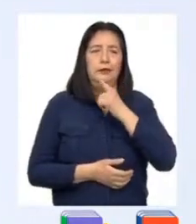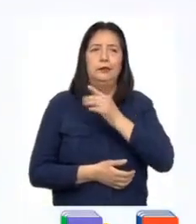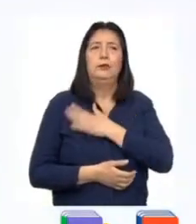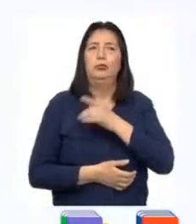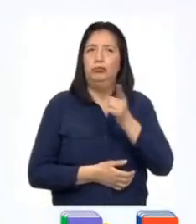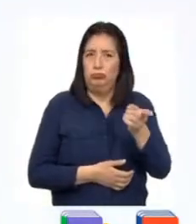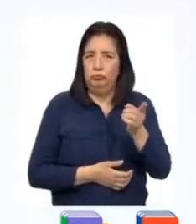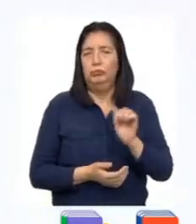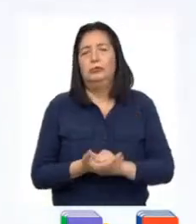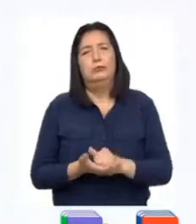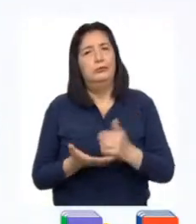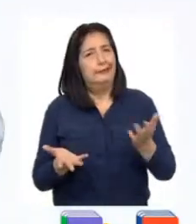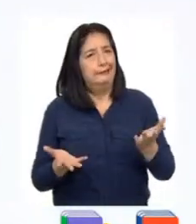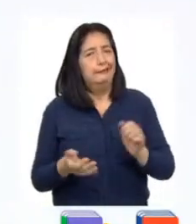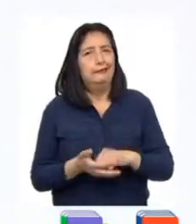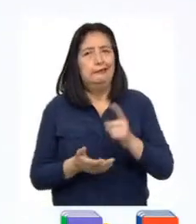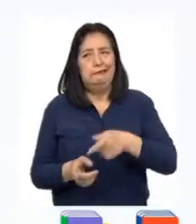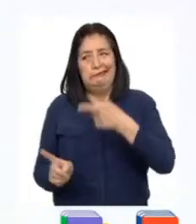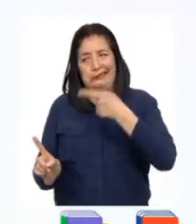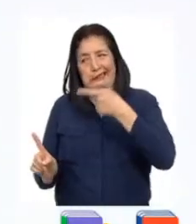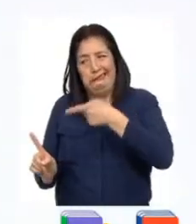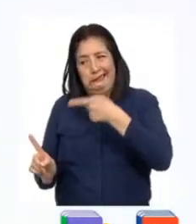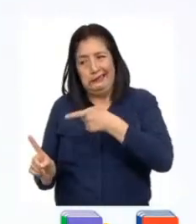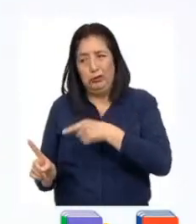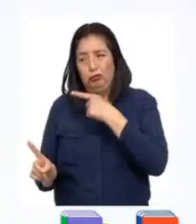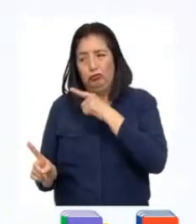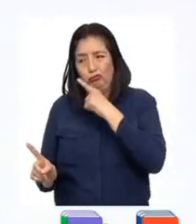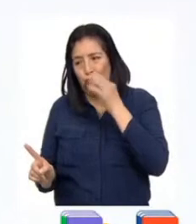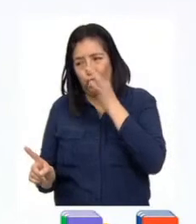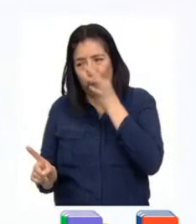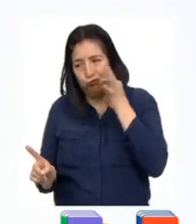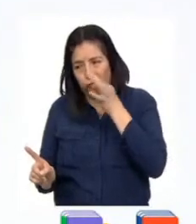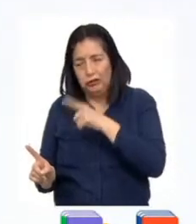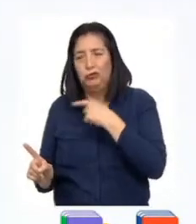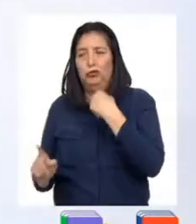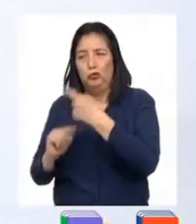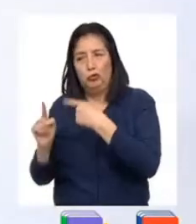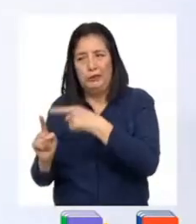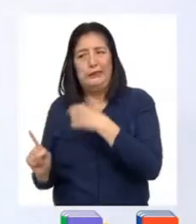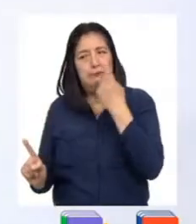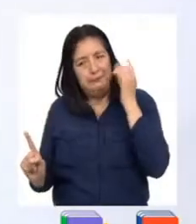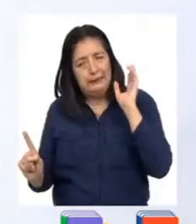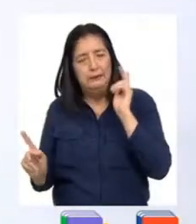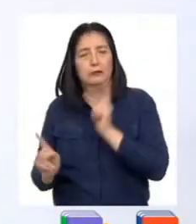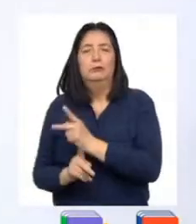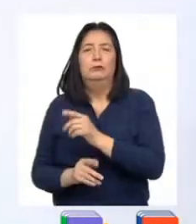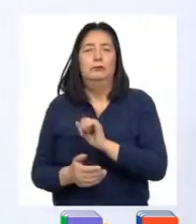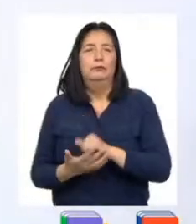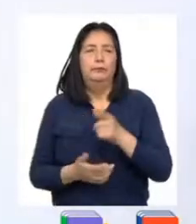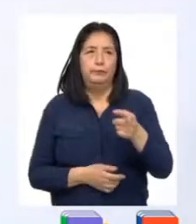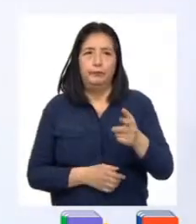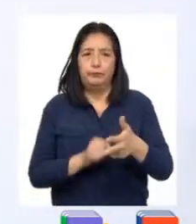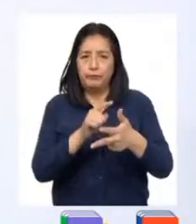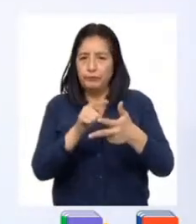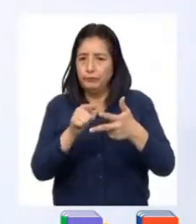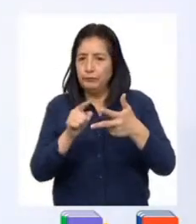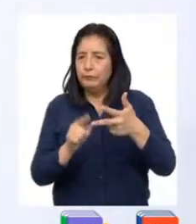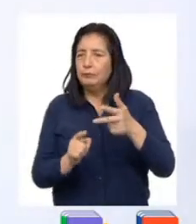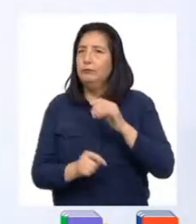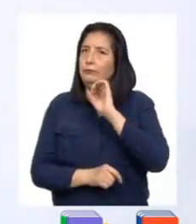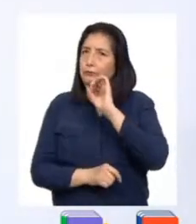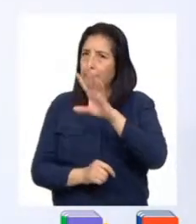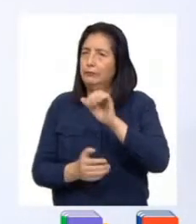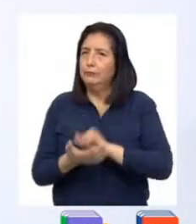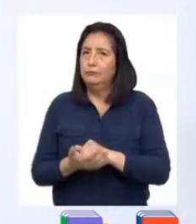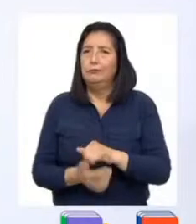secundaria y lo han amenazado con que si dice algo le irá peor. Entonces, a partir de eso, podemos decir que el